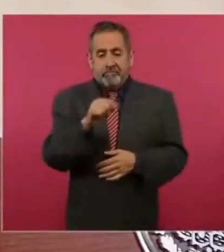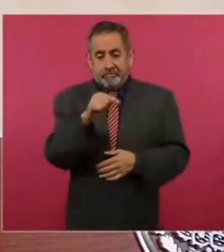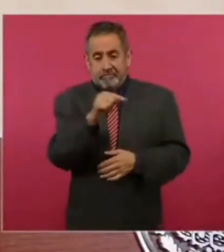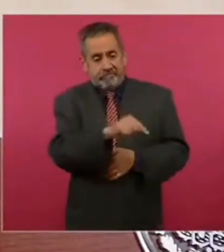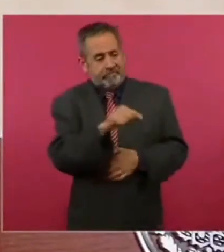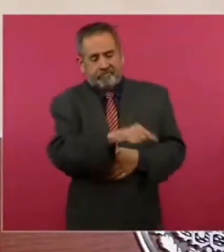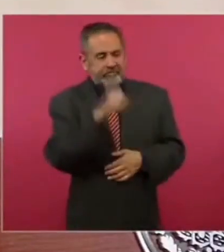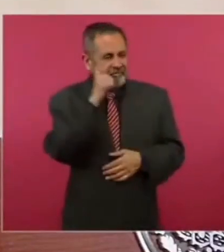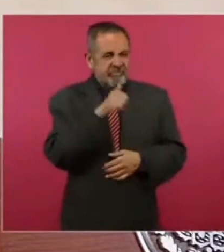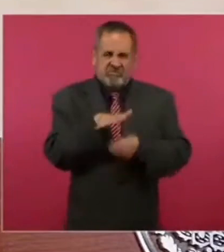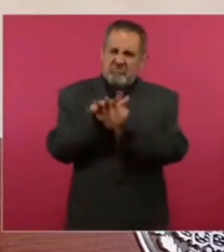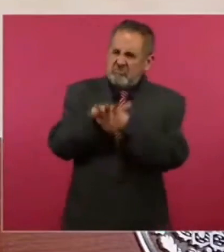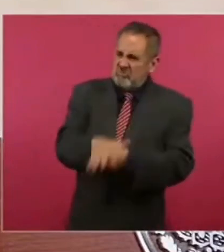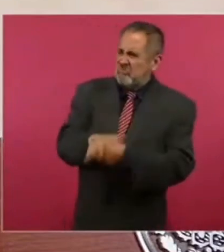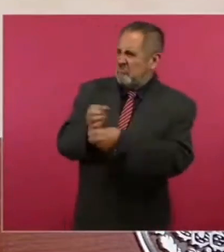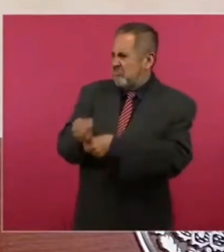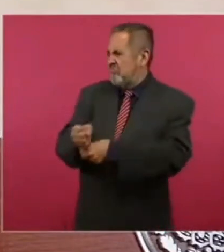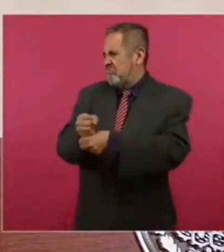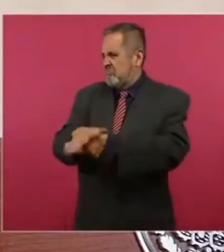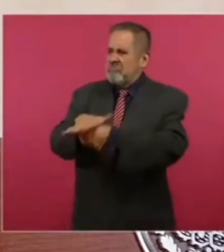represores.